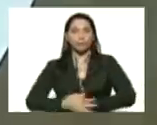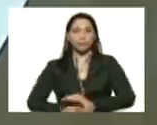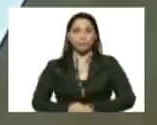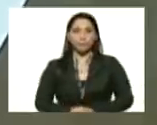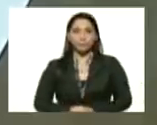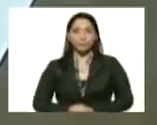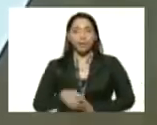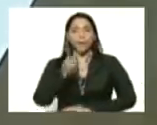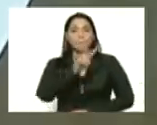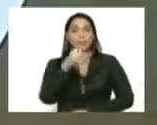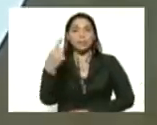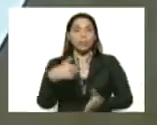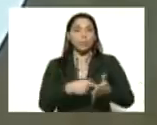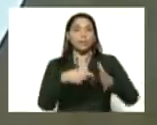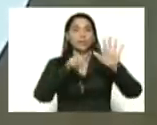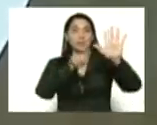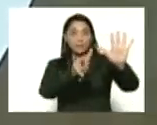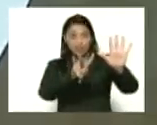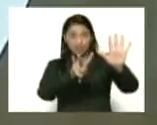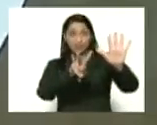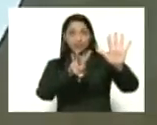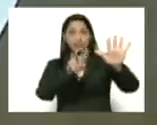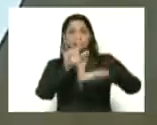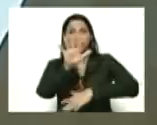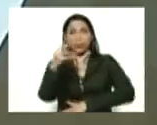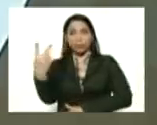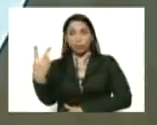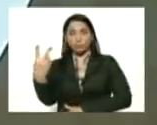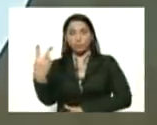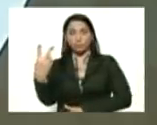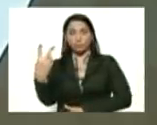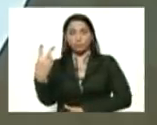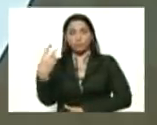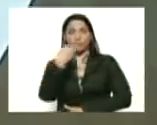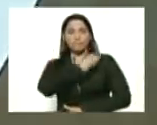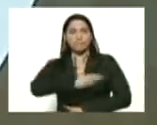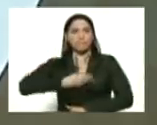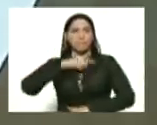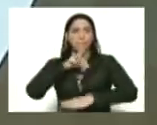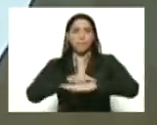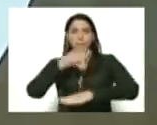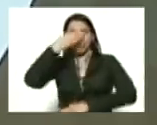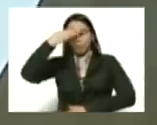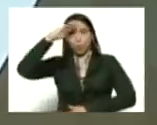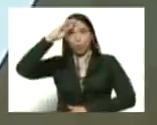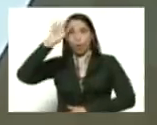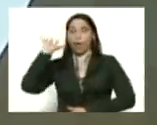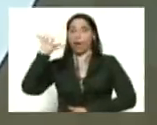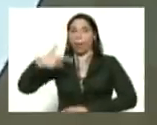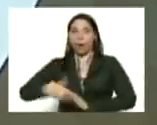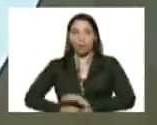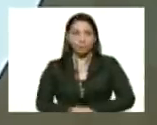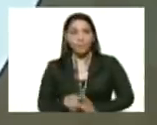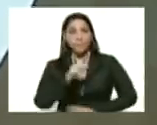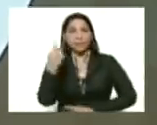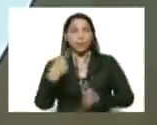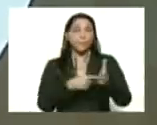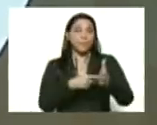21.752 de la Misión Médica Cubana. 21